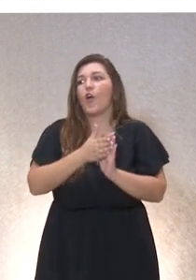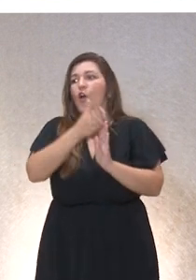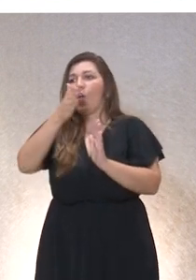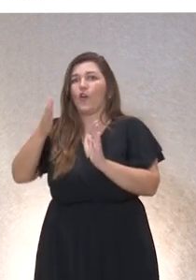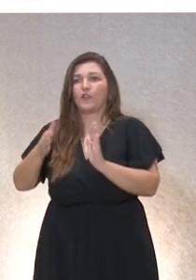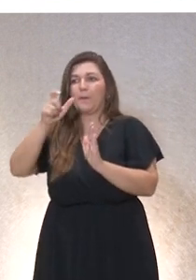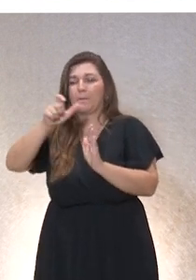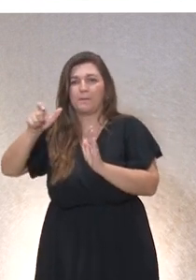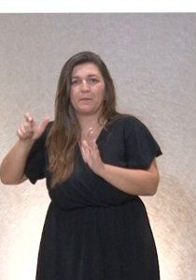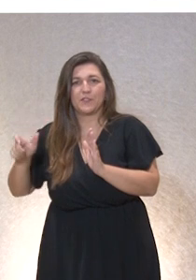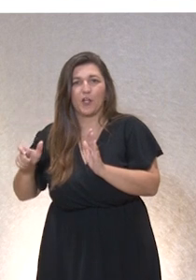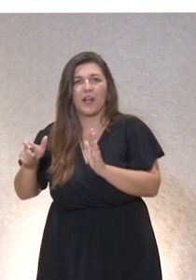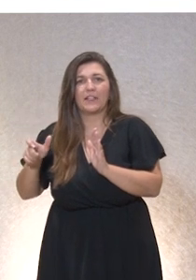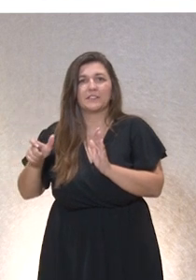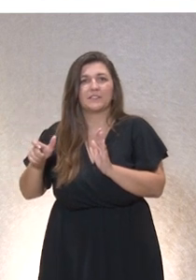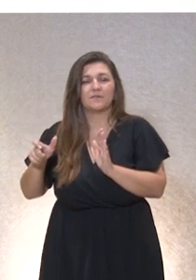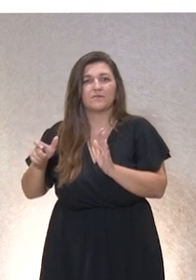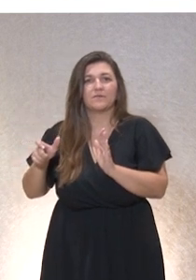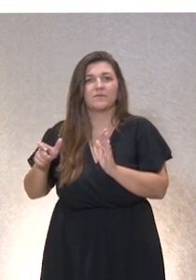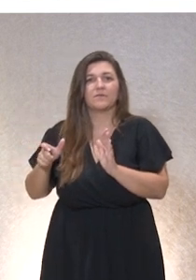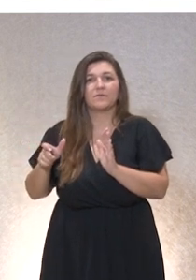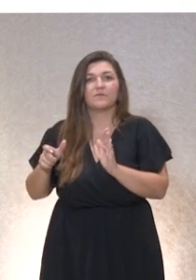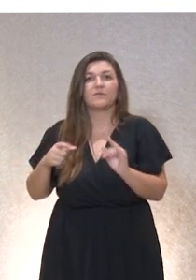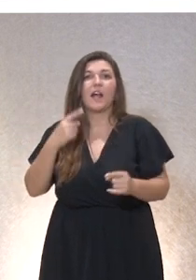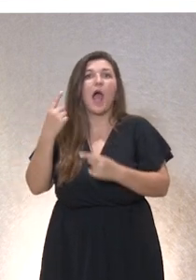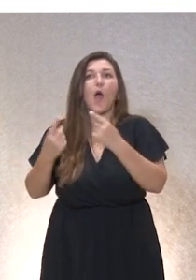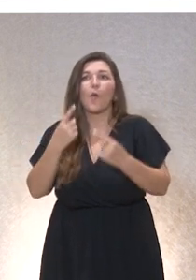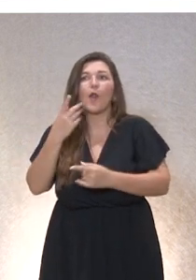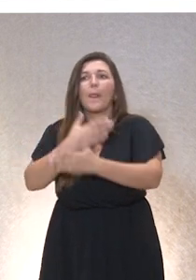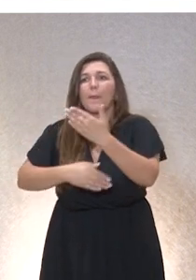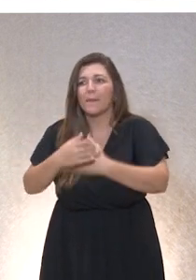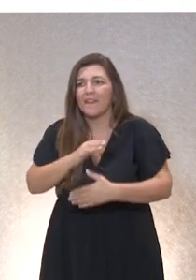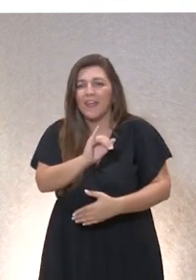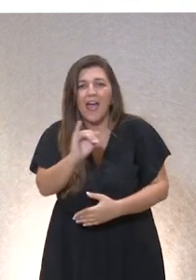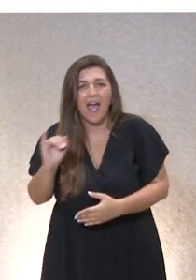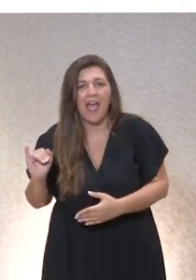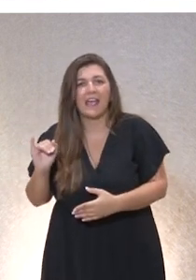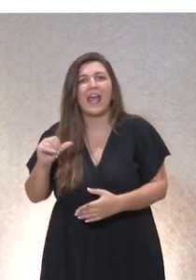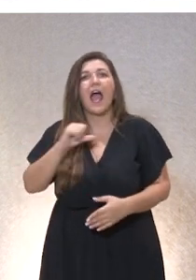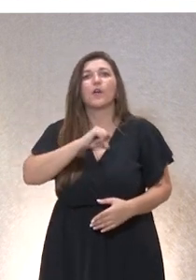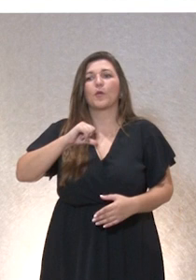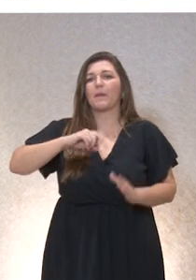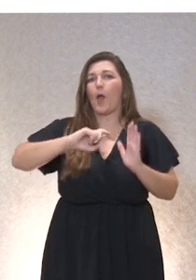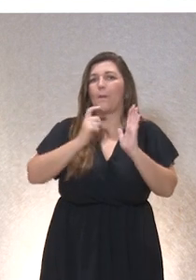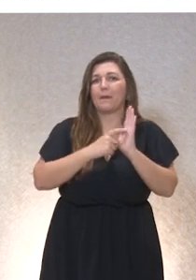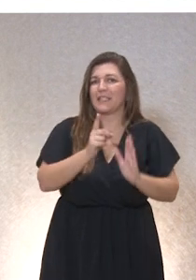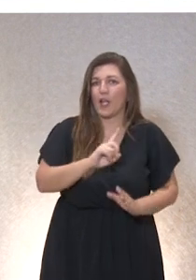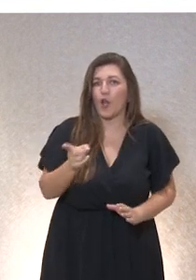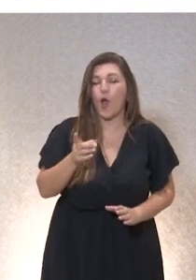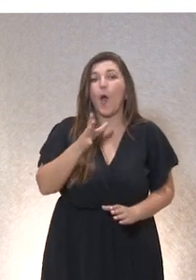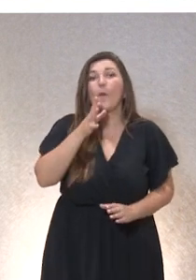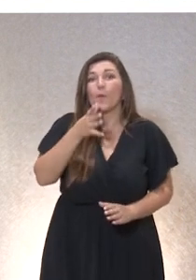probablemente sea dependiente, tenga una determinada discapacidad, no tenga plena autonomía. Por lo tanto, esa